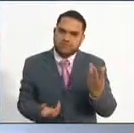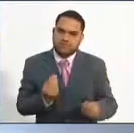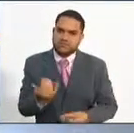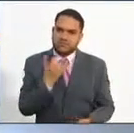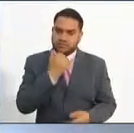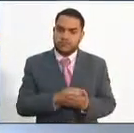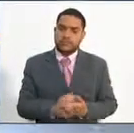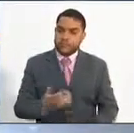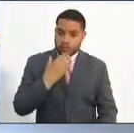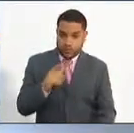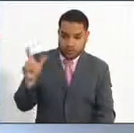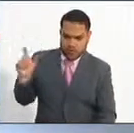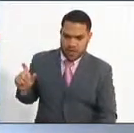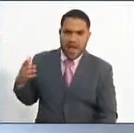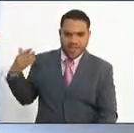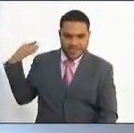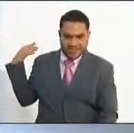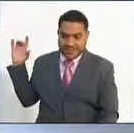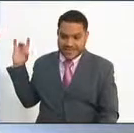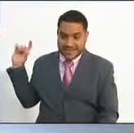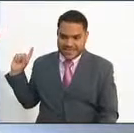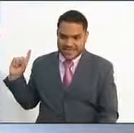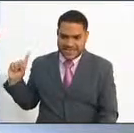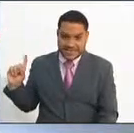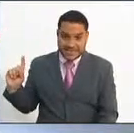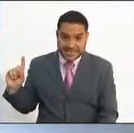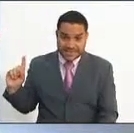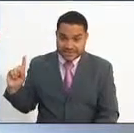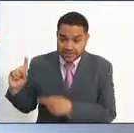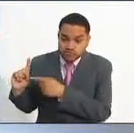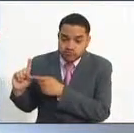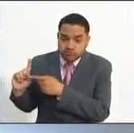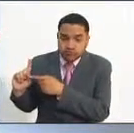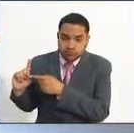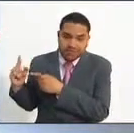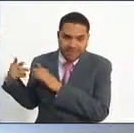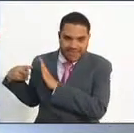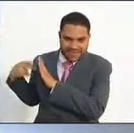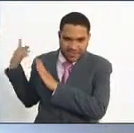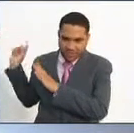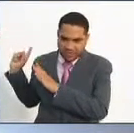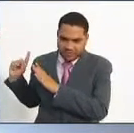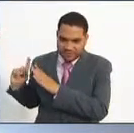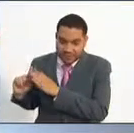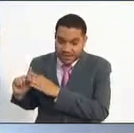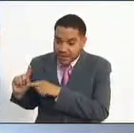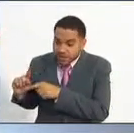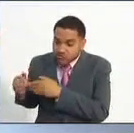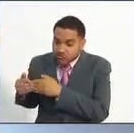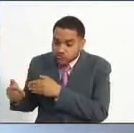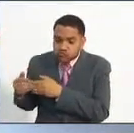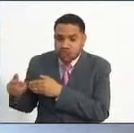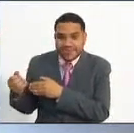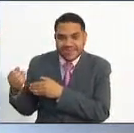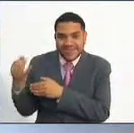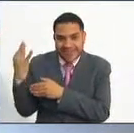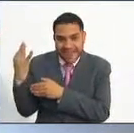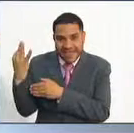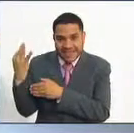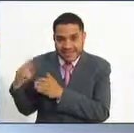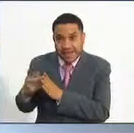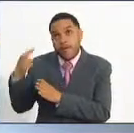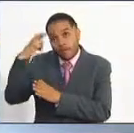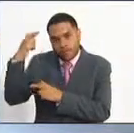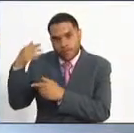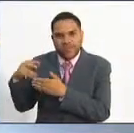Si el señor tiene 15 años de experiencia, pero de eso solamente me dice que son tres de experiencia profesional, significa que 12 son del nivel técnico